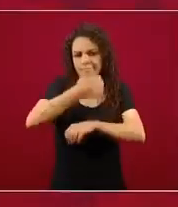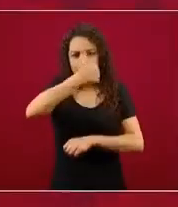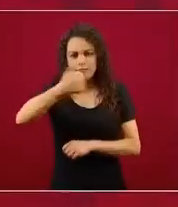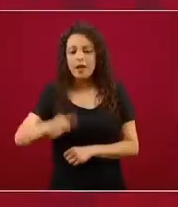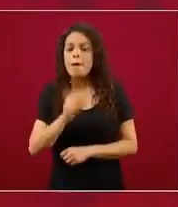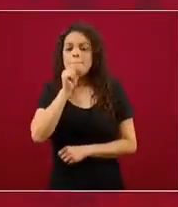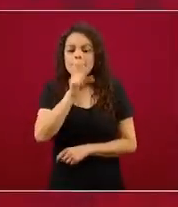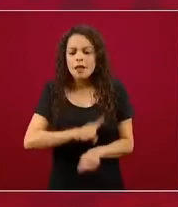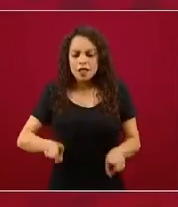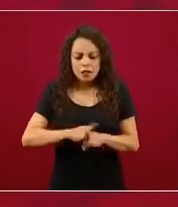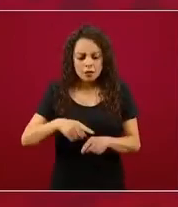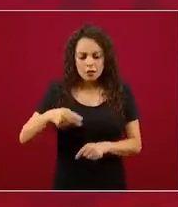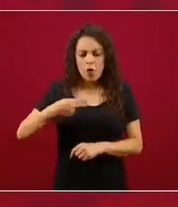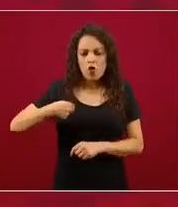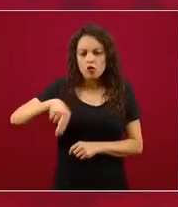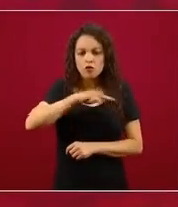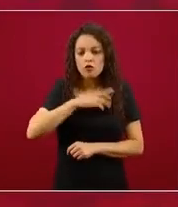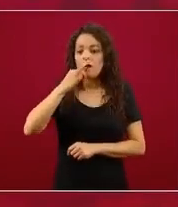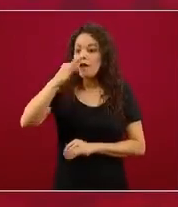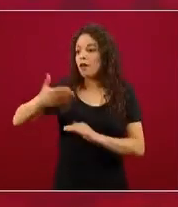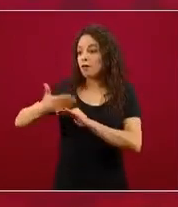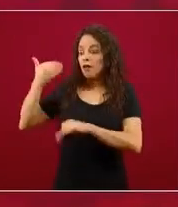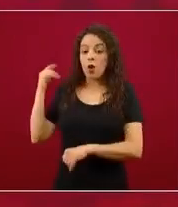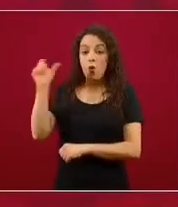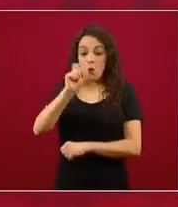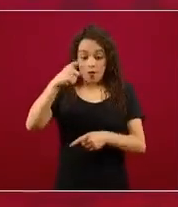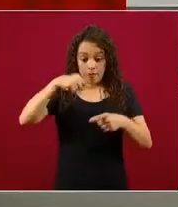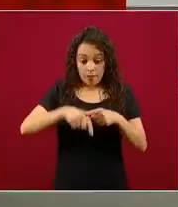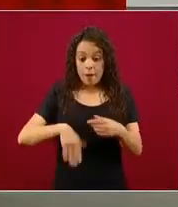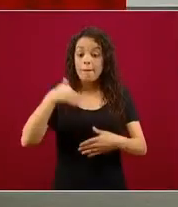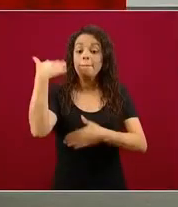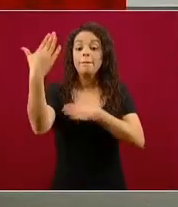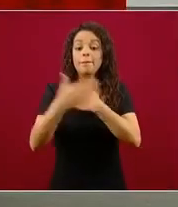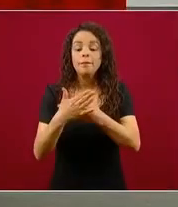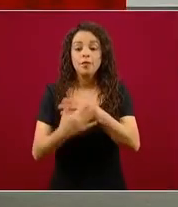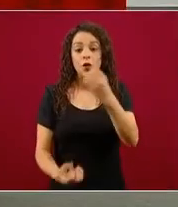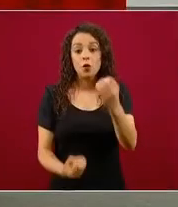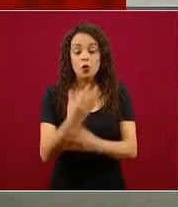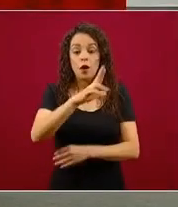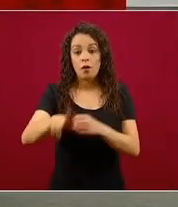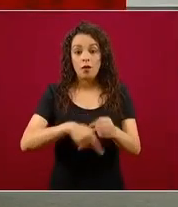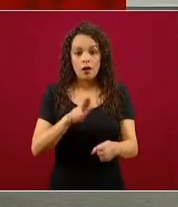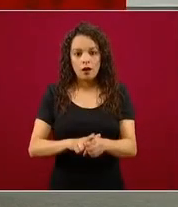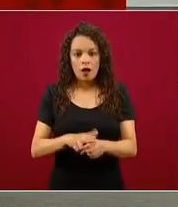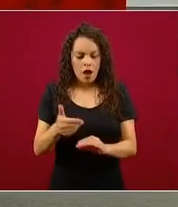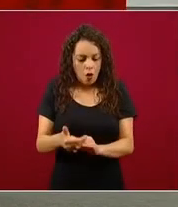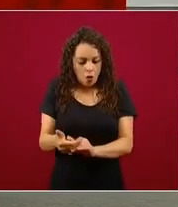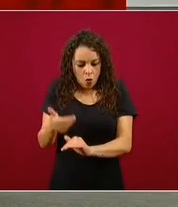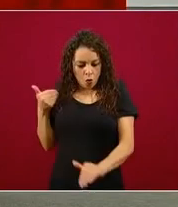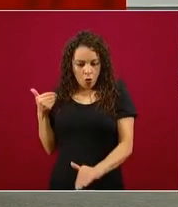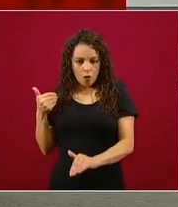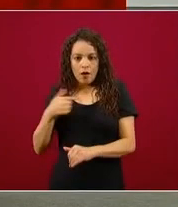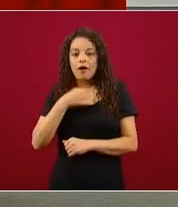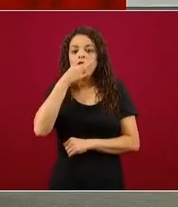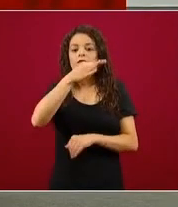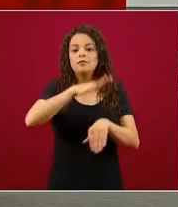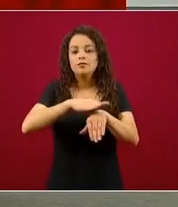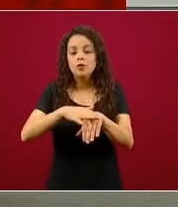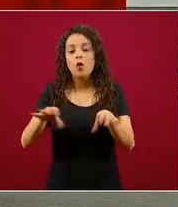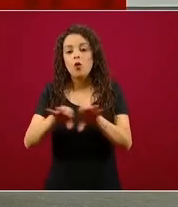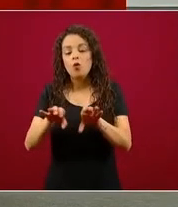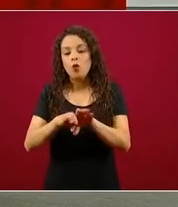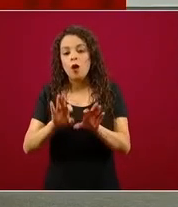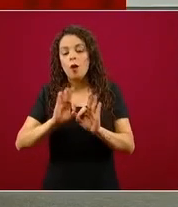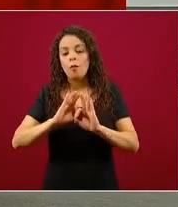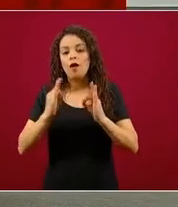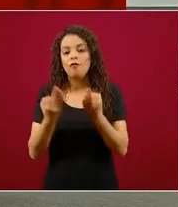cuando íbamos a pasar a la nueva normalidad, con antelación dijimos este es el modelo de trabajo. Entonces, lo que